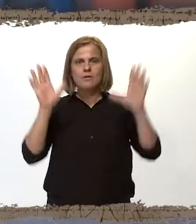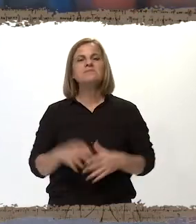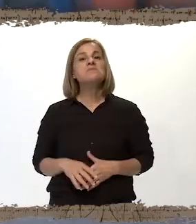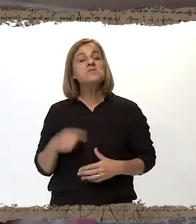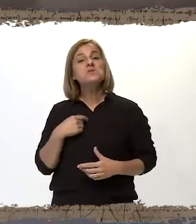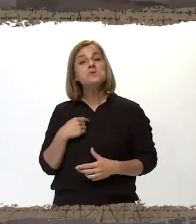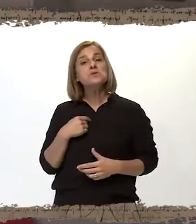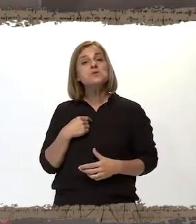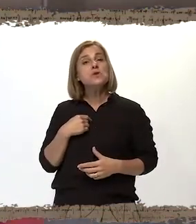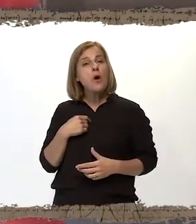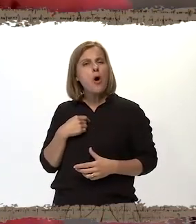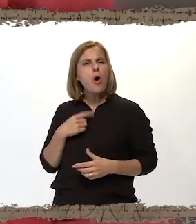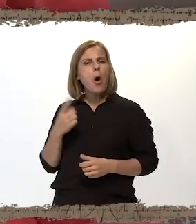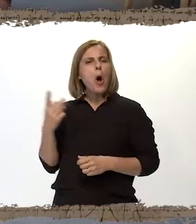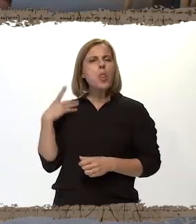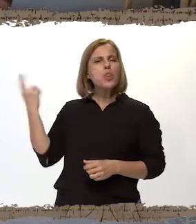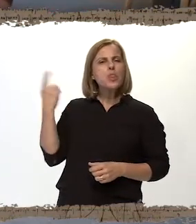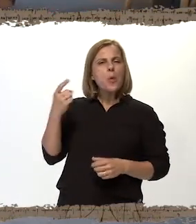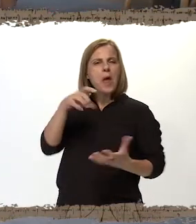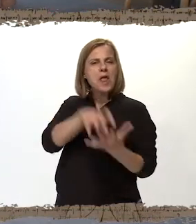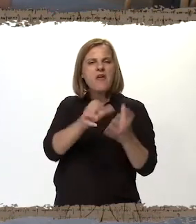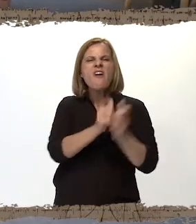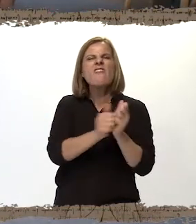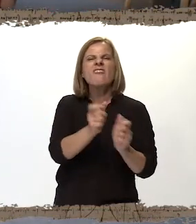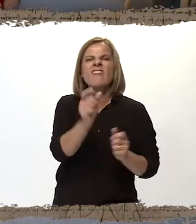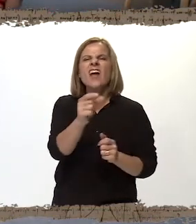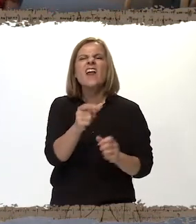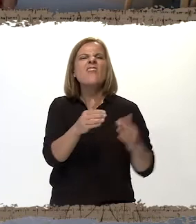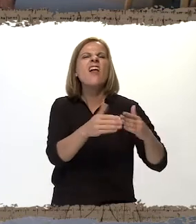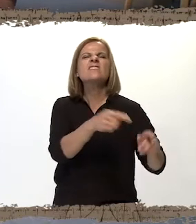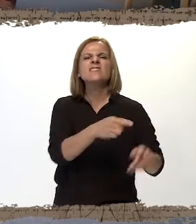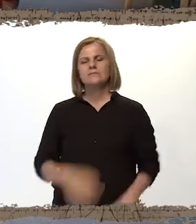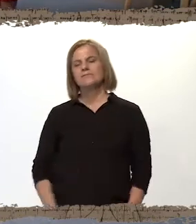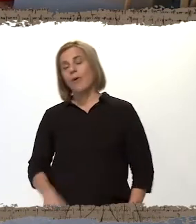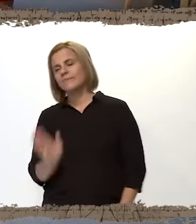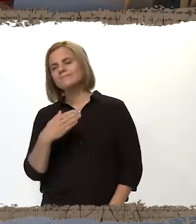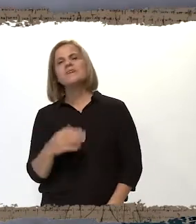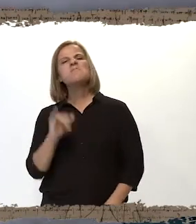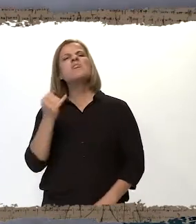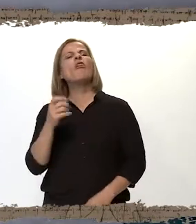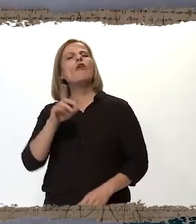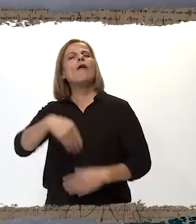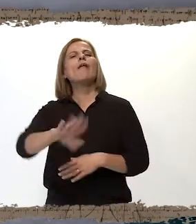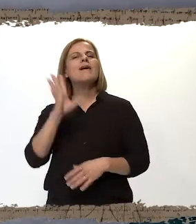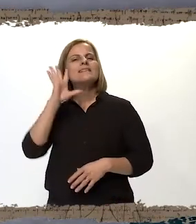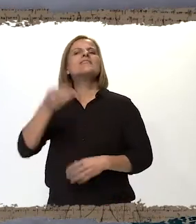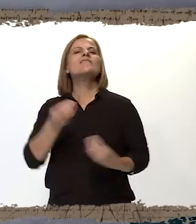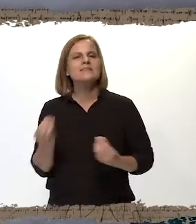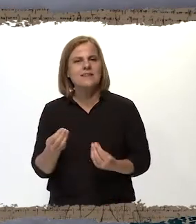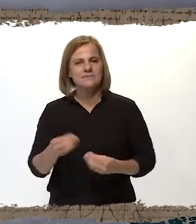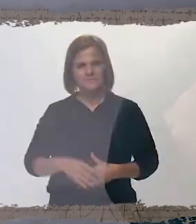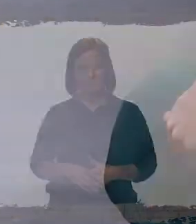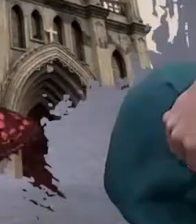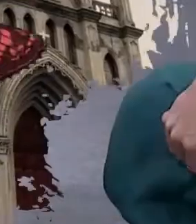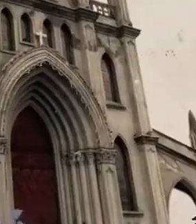Yo sería el dueño de la fábrica de ravioles de acá a la esquina. Bueno, mejor vamos a un sabiasque.